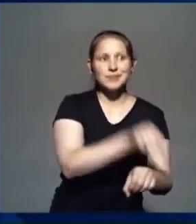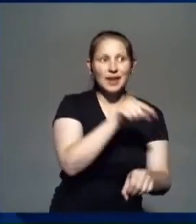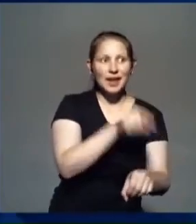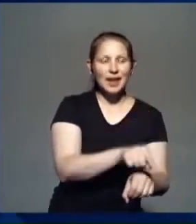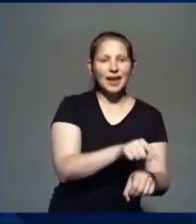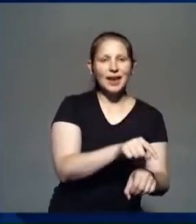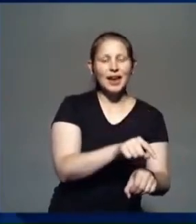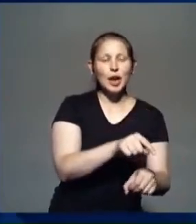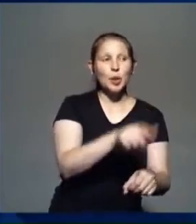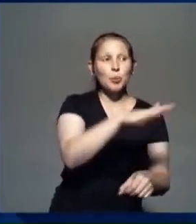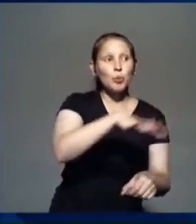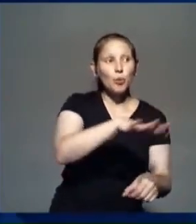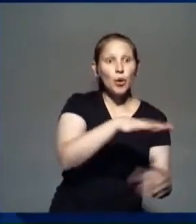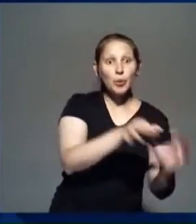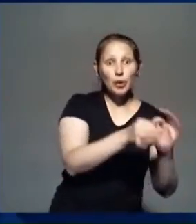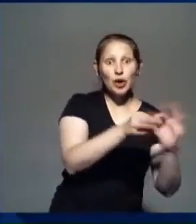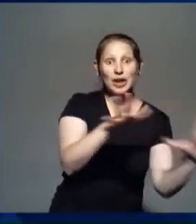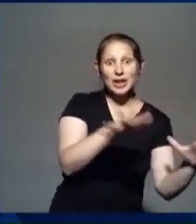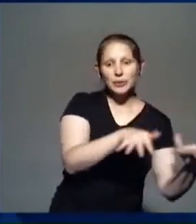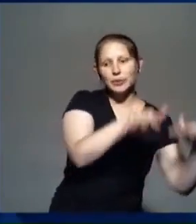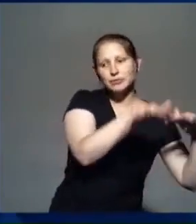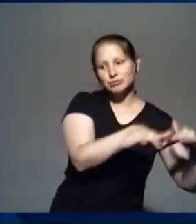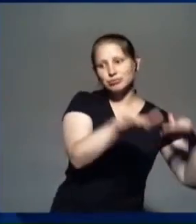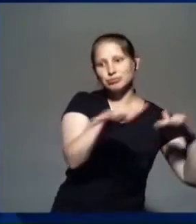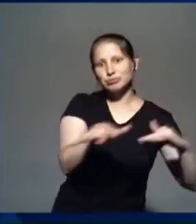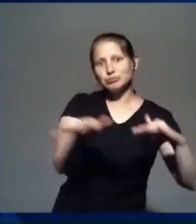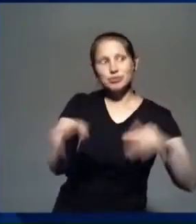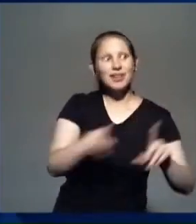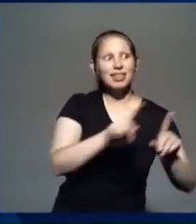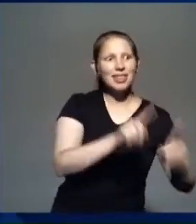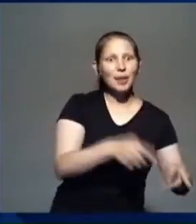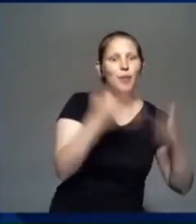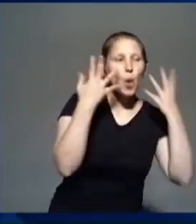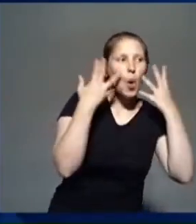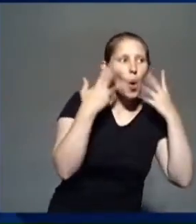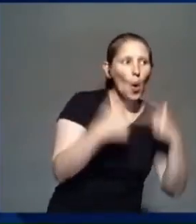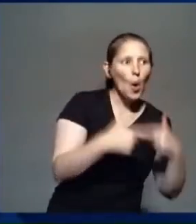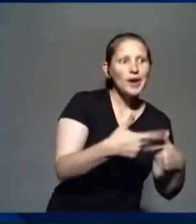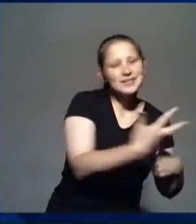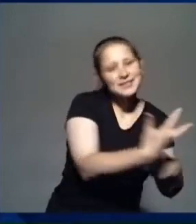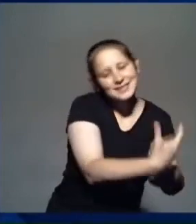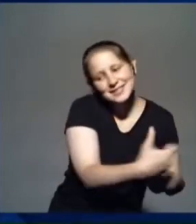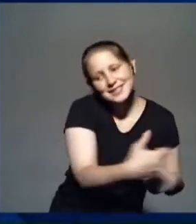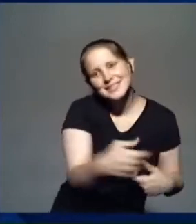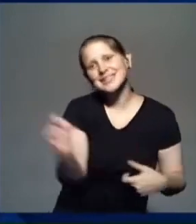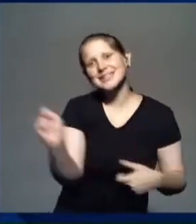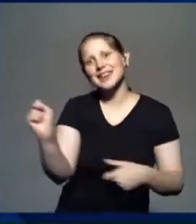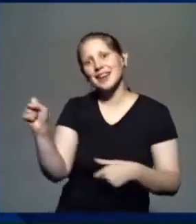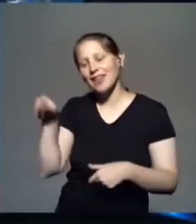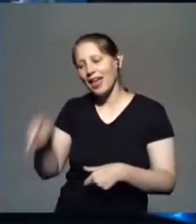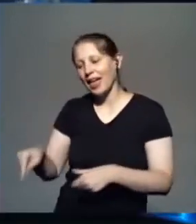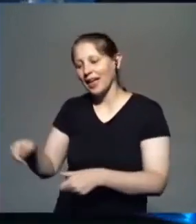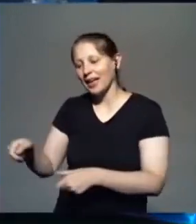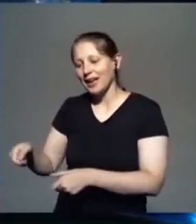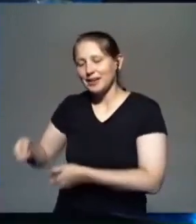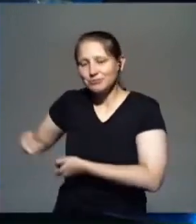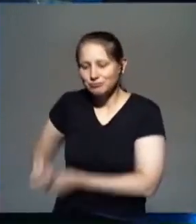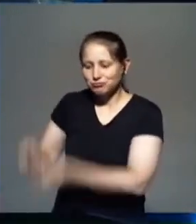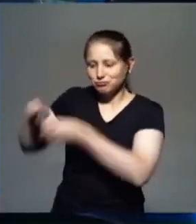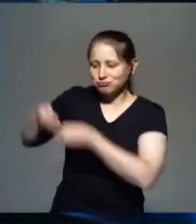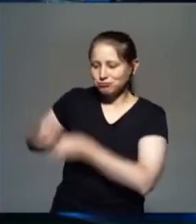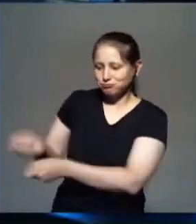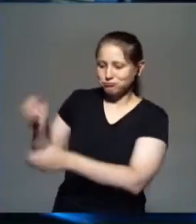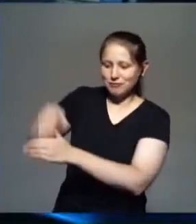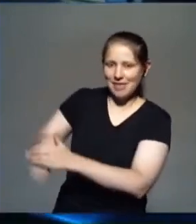sacados y van a ser puestos cerca del pozo de Jacob. ¿Y a cuánto